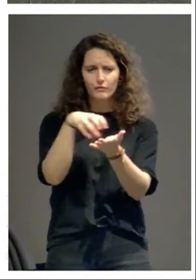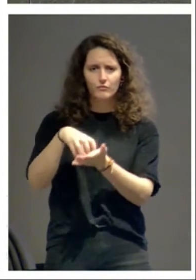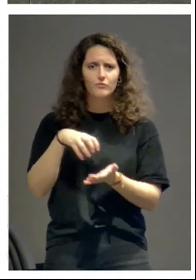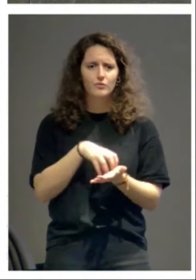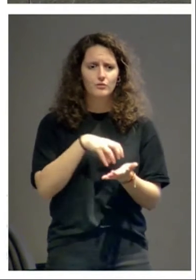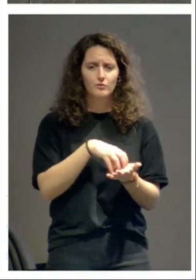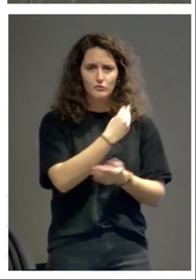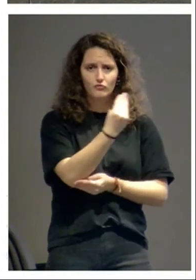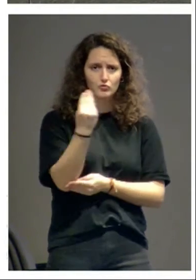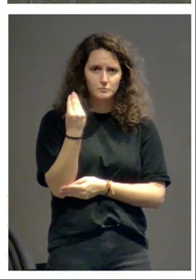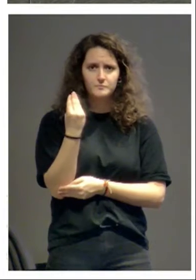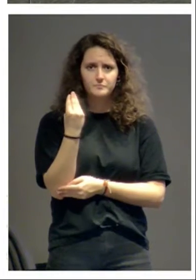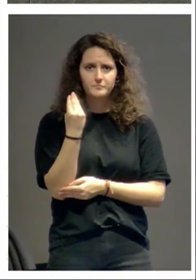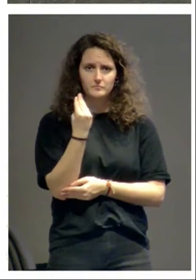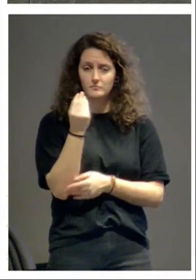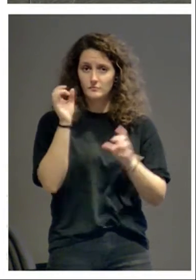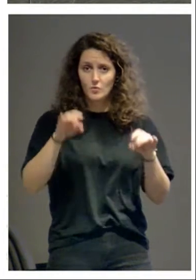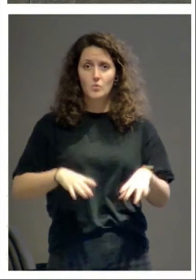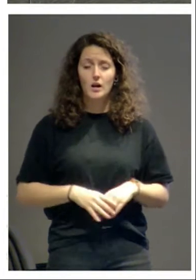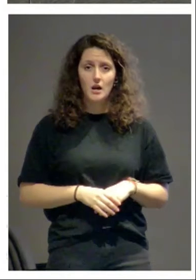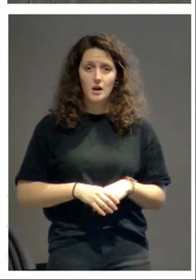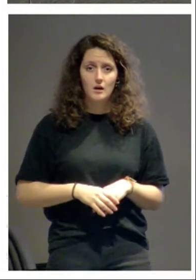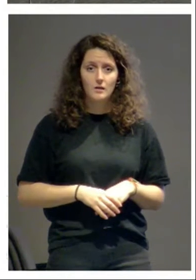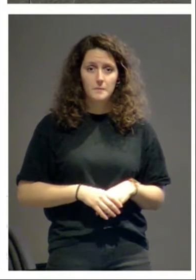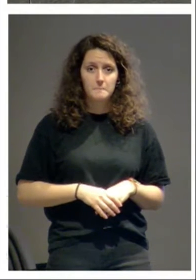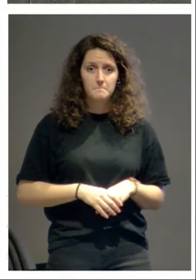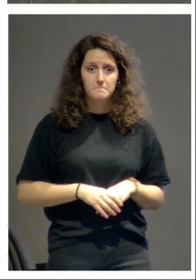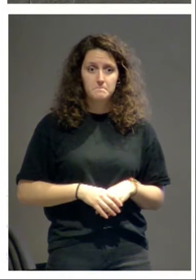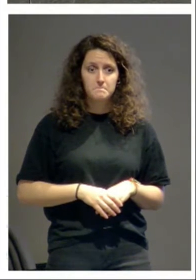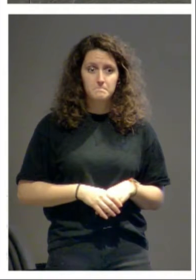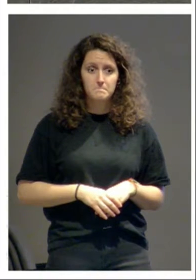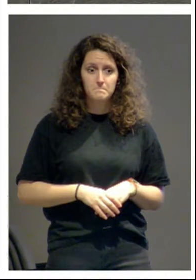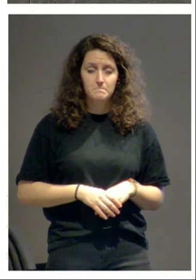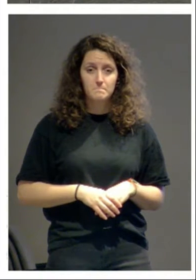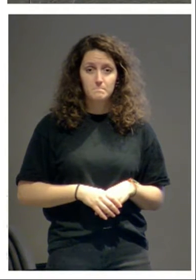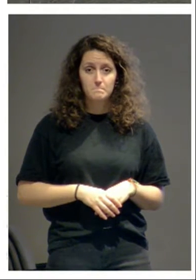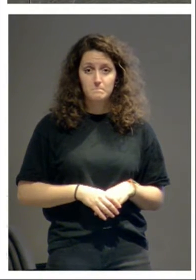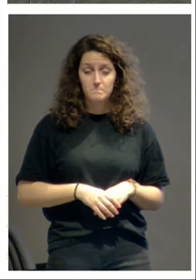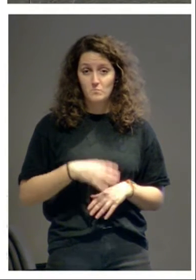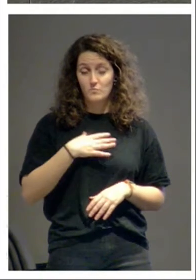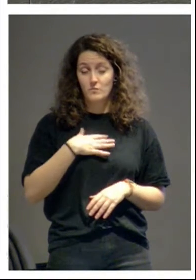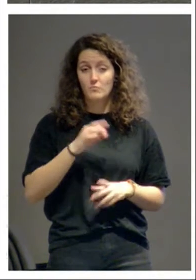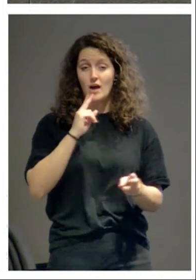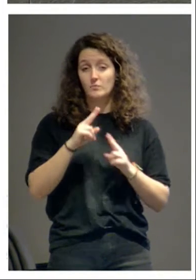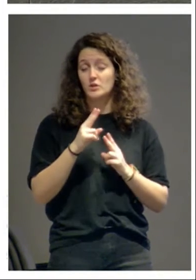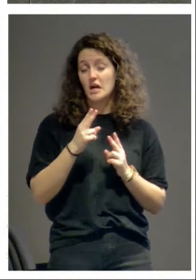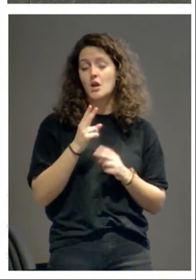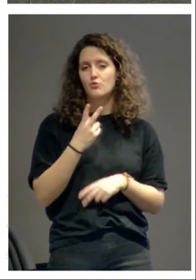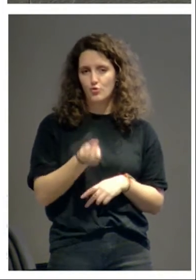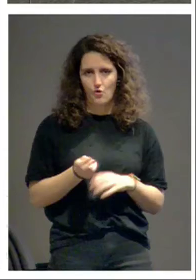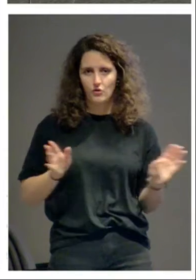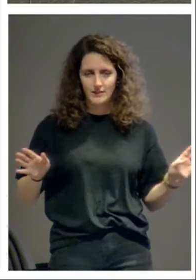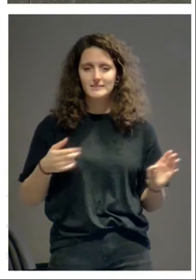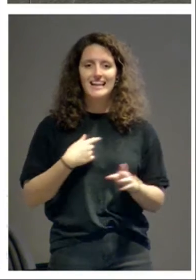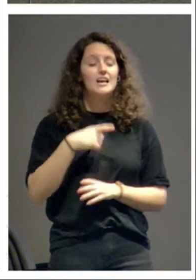monumentalizados, pero que monumentalizados. Y la respuesta probable es que no. Que el